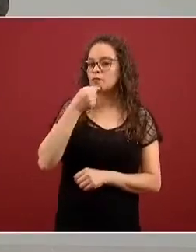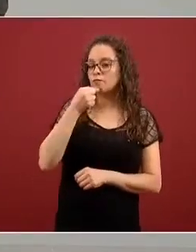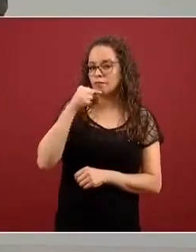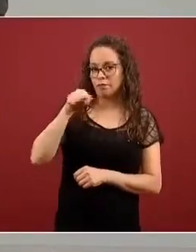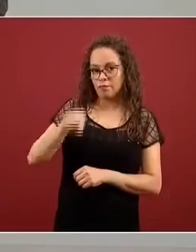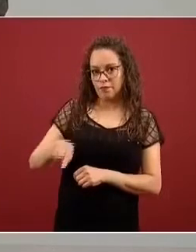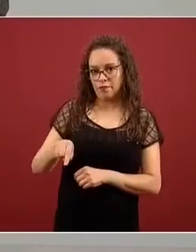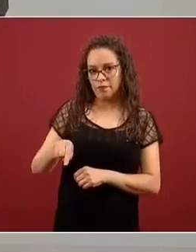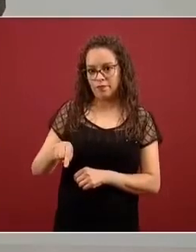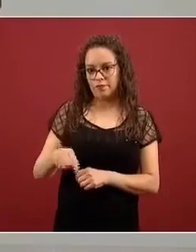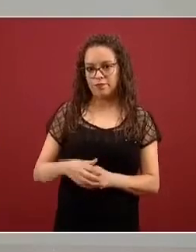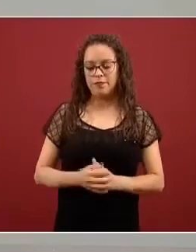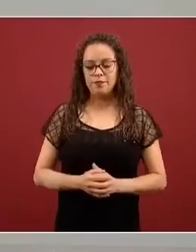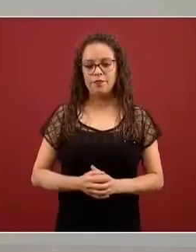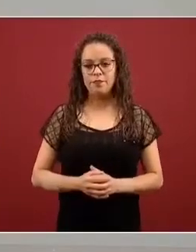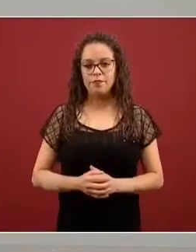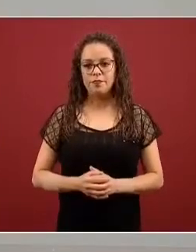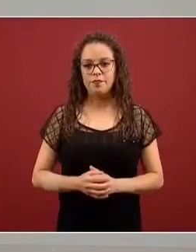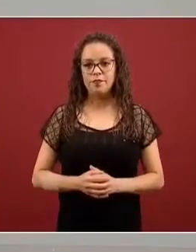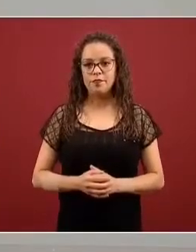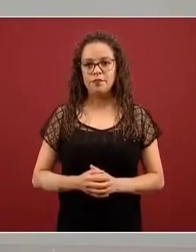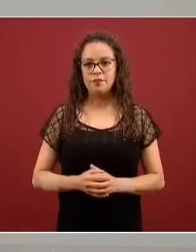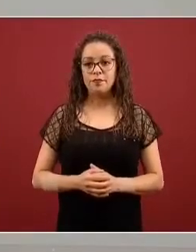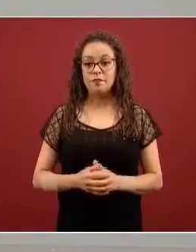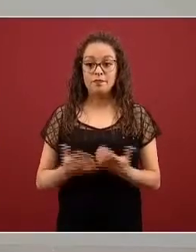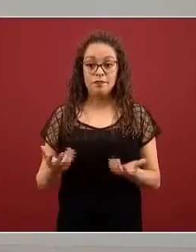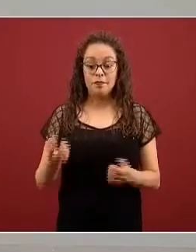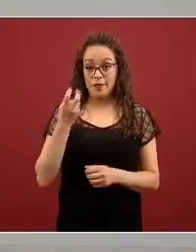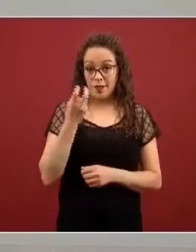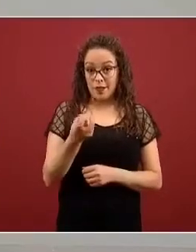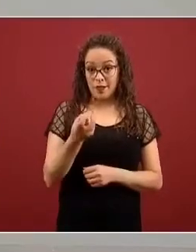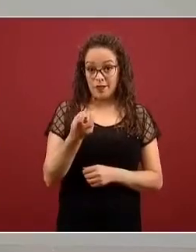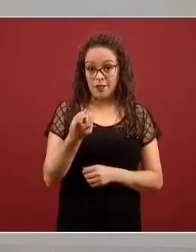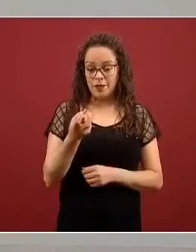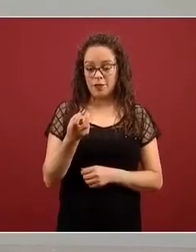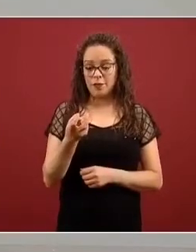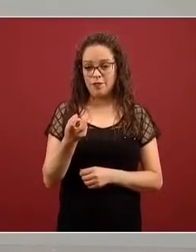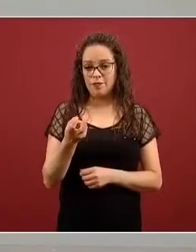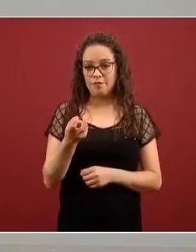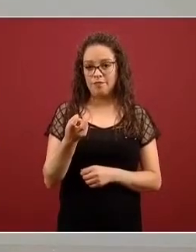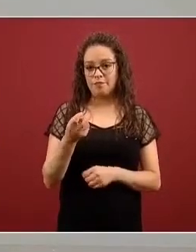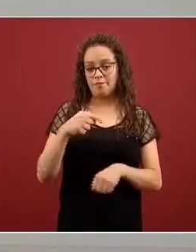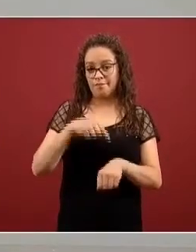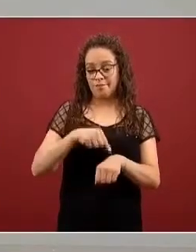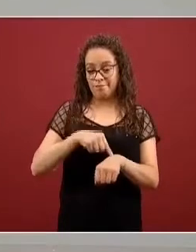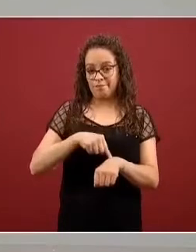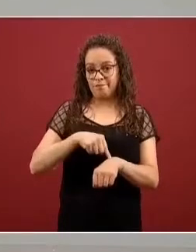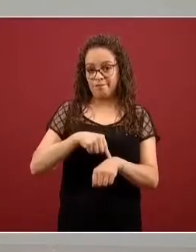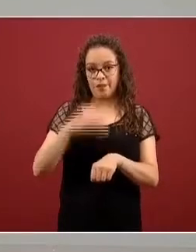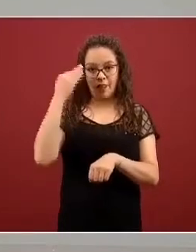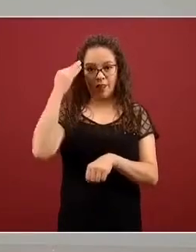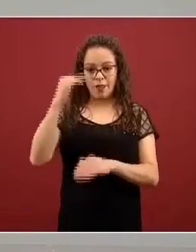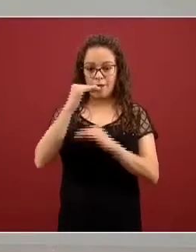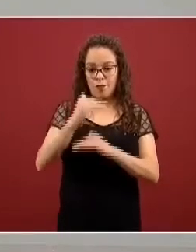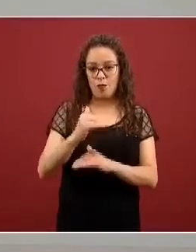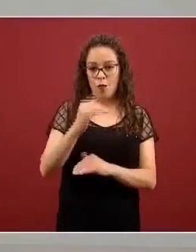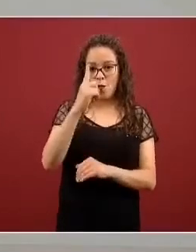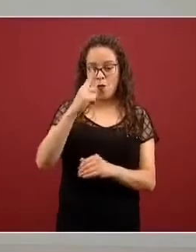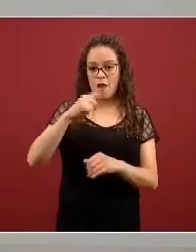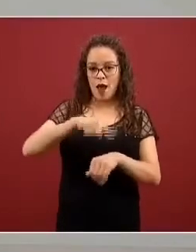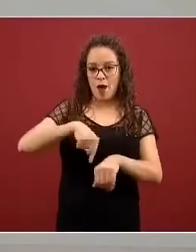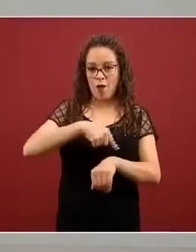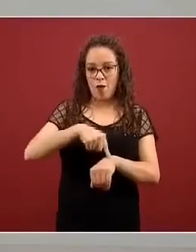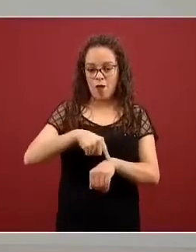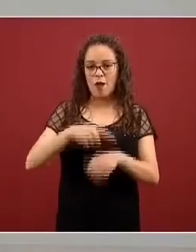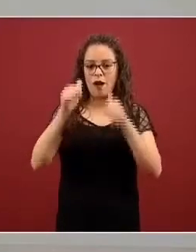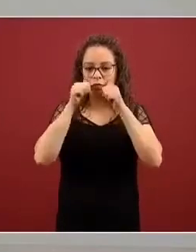correctamente. Pero esa hora se las vamos a dedicar a ustedes, niñas y niños en casa,